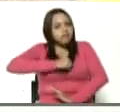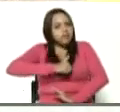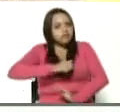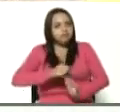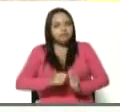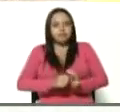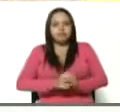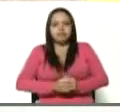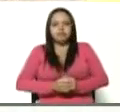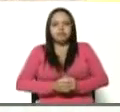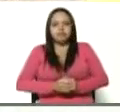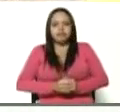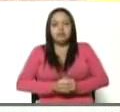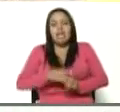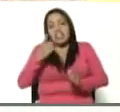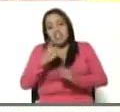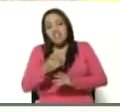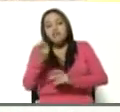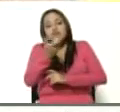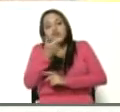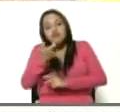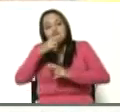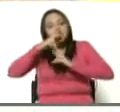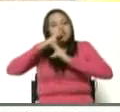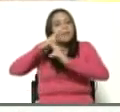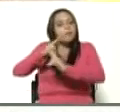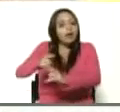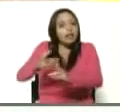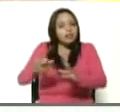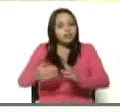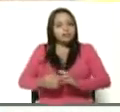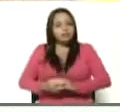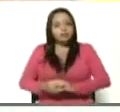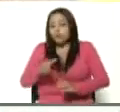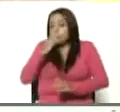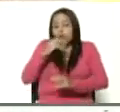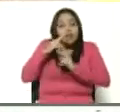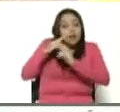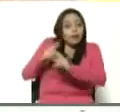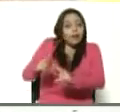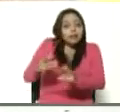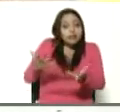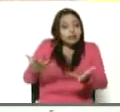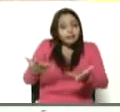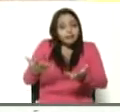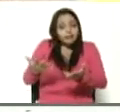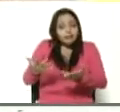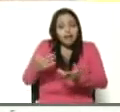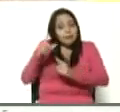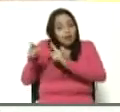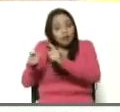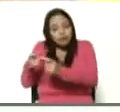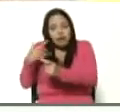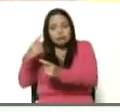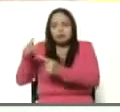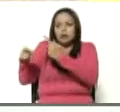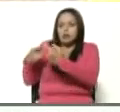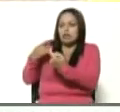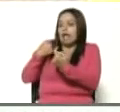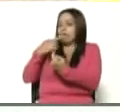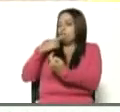y tener respuestas, buscar respuestas. Cuando uno no la tiene en las primeras de cambio, hay que buscarlas,